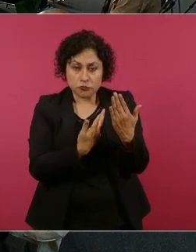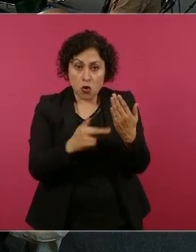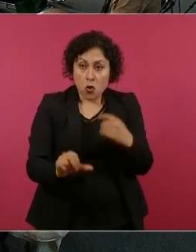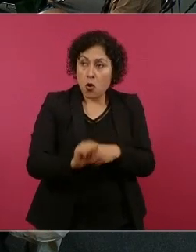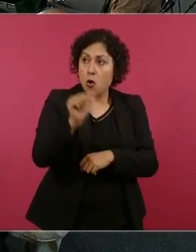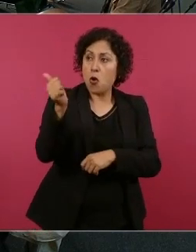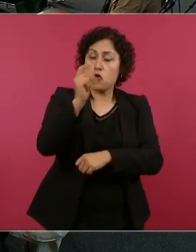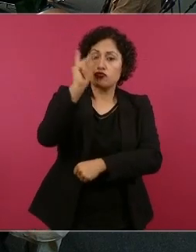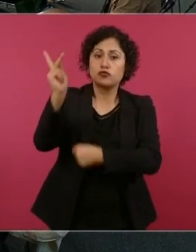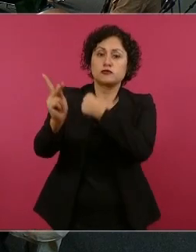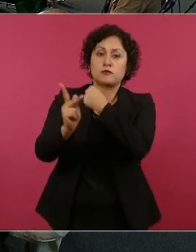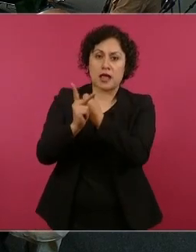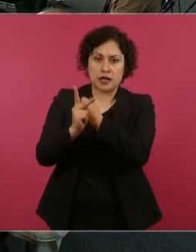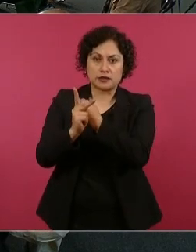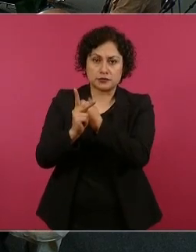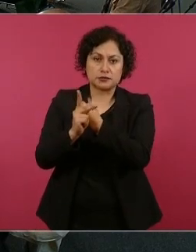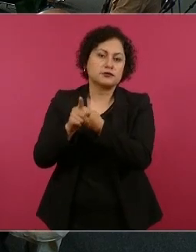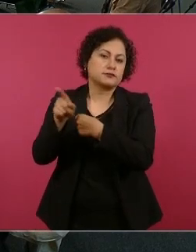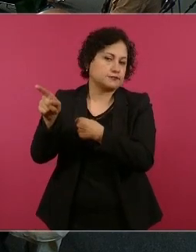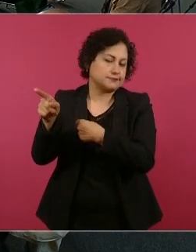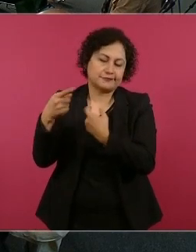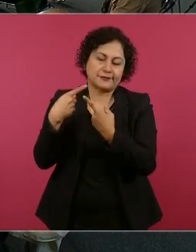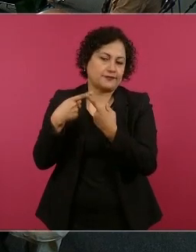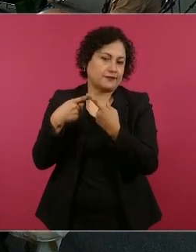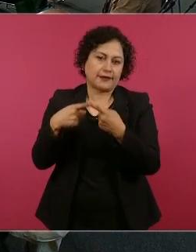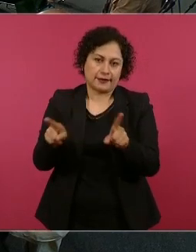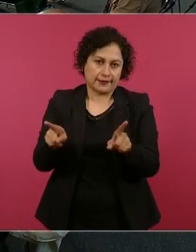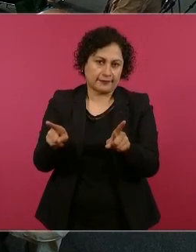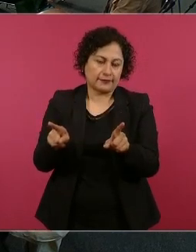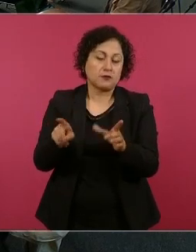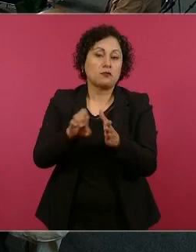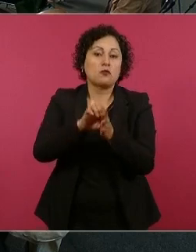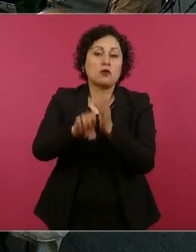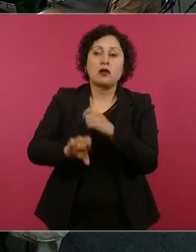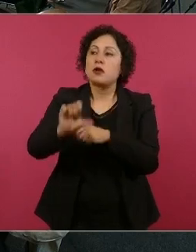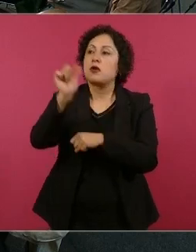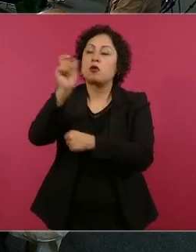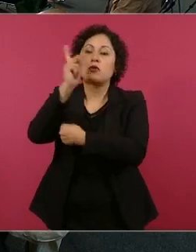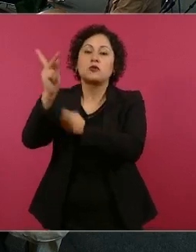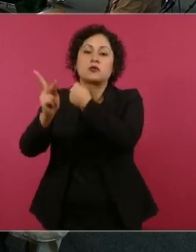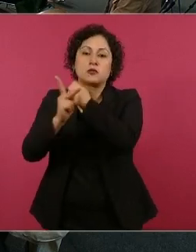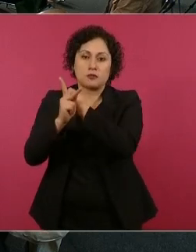se le paga